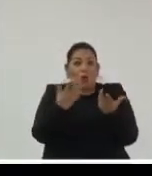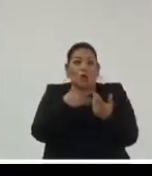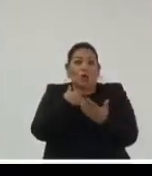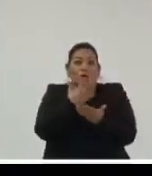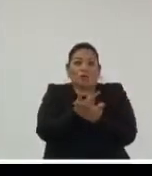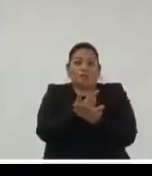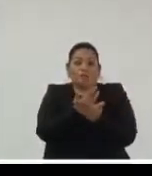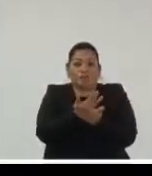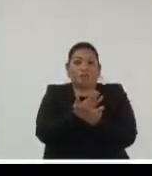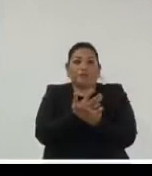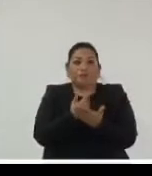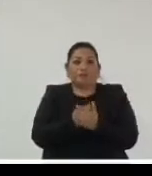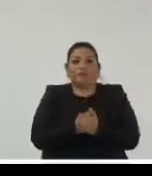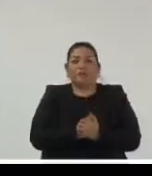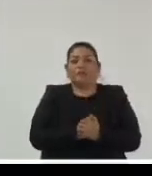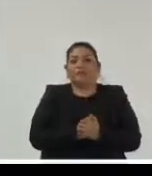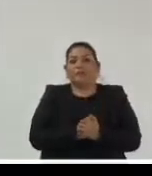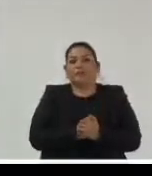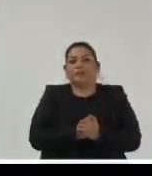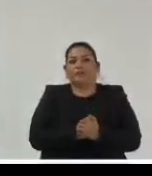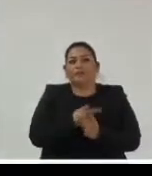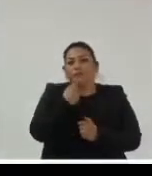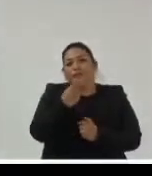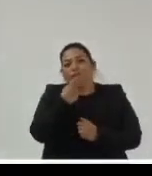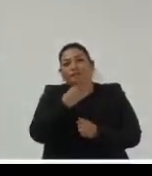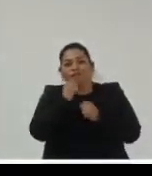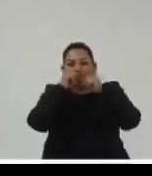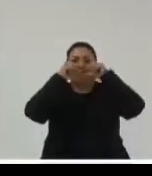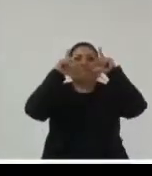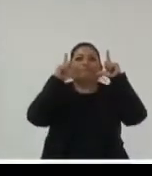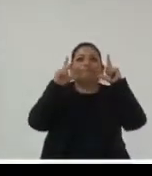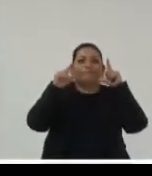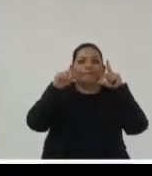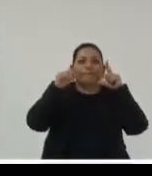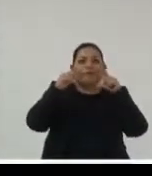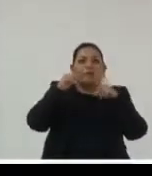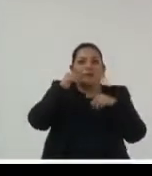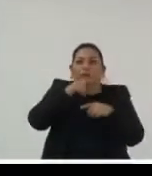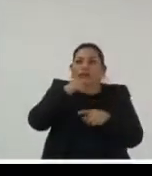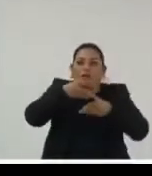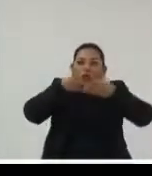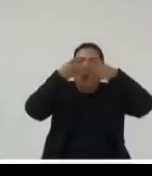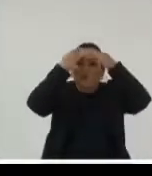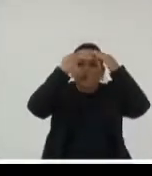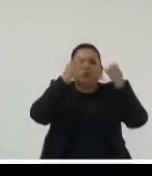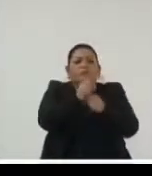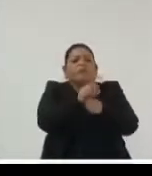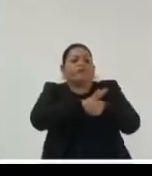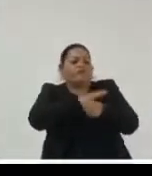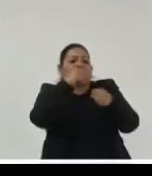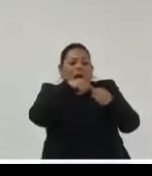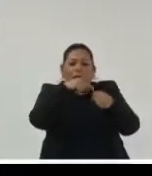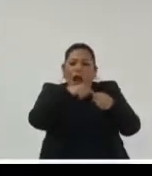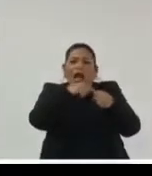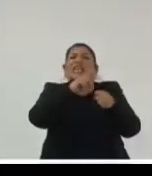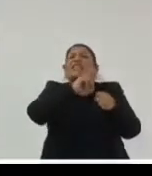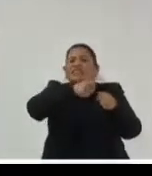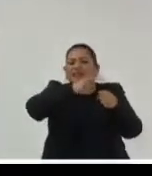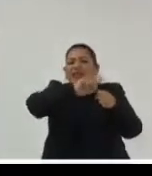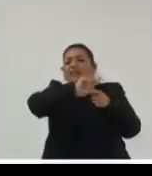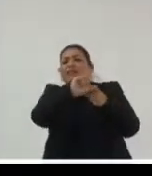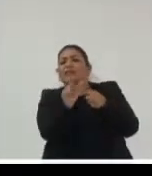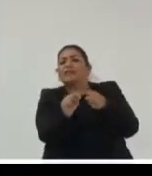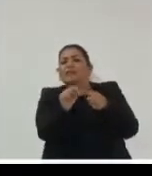esperaría ¿verdad? que como sociedades nos abra los ojos y nos deje una serie de lecciones que sean muy importantes y de valor para lo que viene después